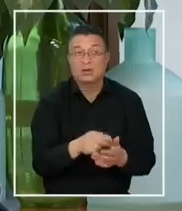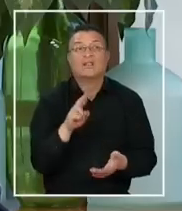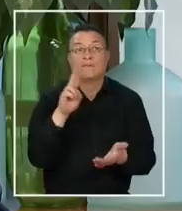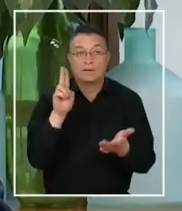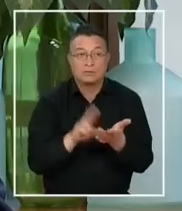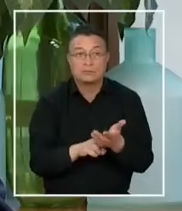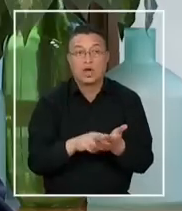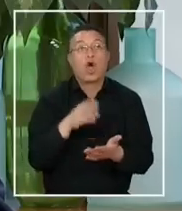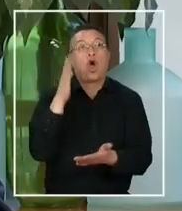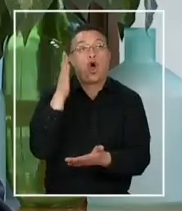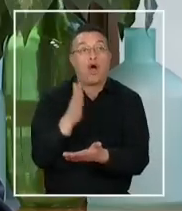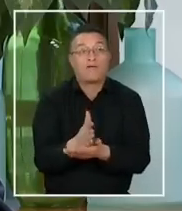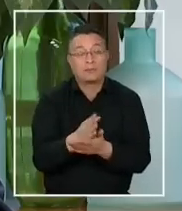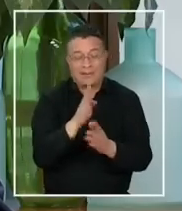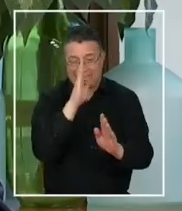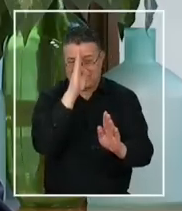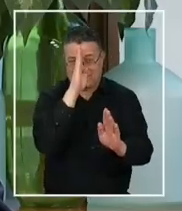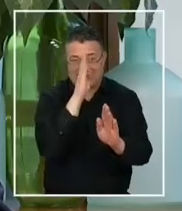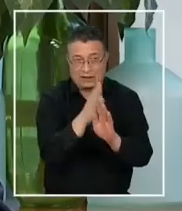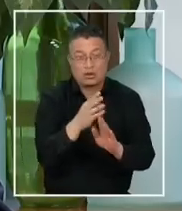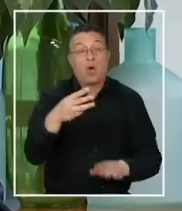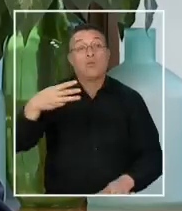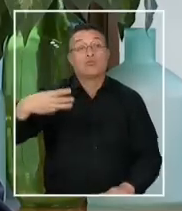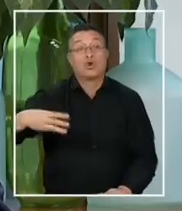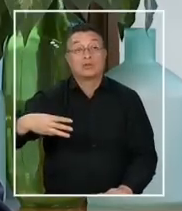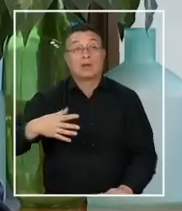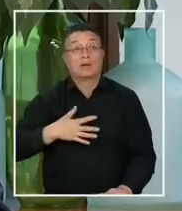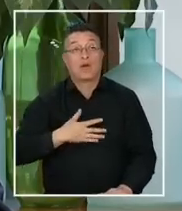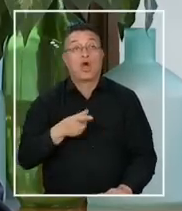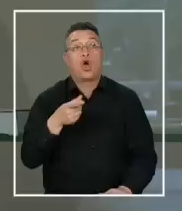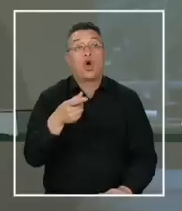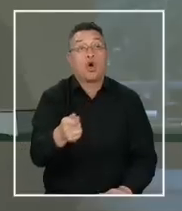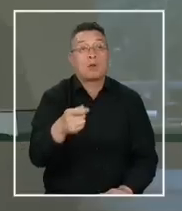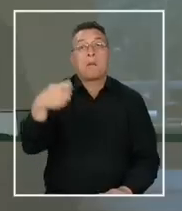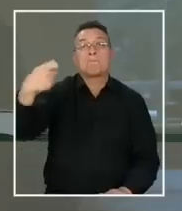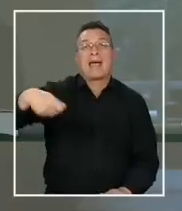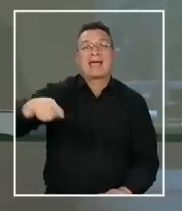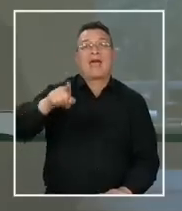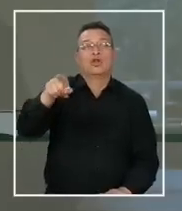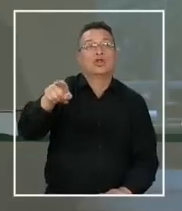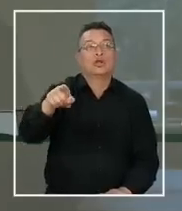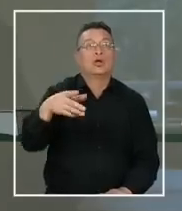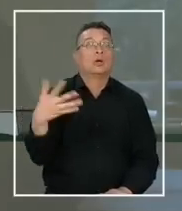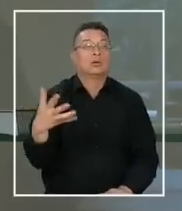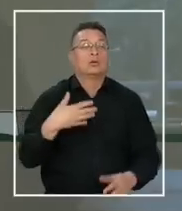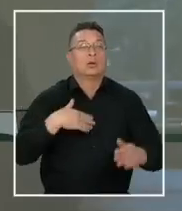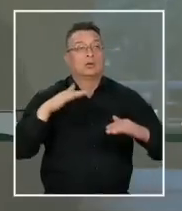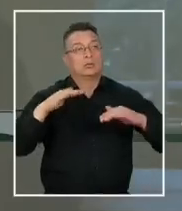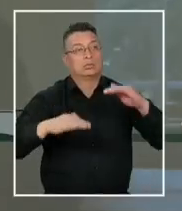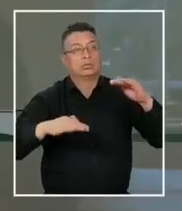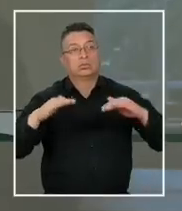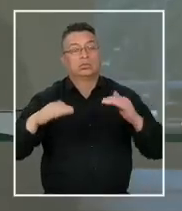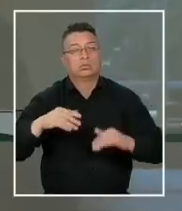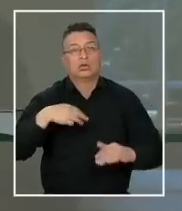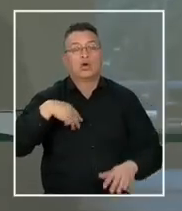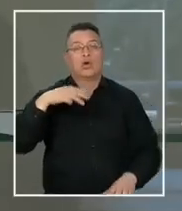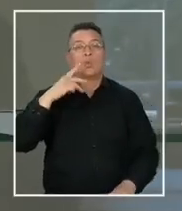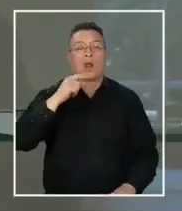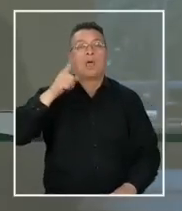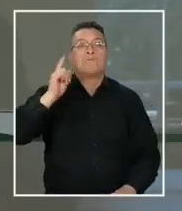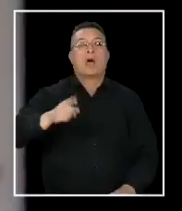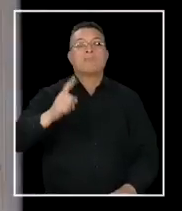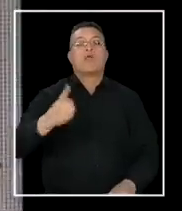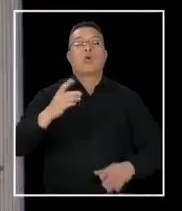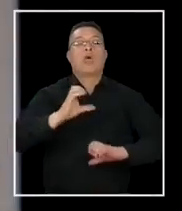nos vemos obligados directamente a una municipalidad a comprarle el más caro. Pero uno podría decir que se aproximaba a una especie de monopolio validado por la